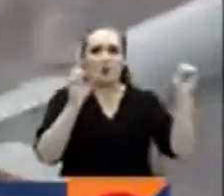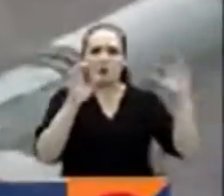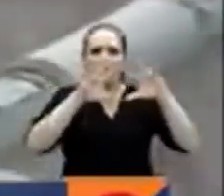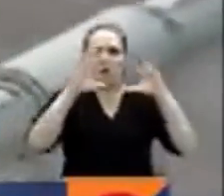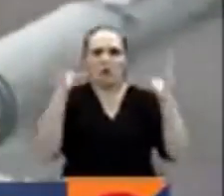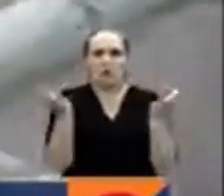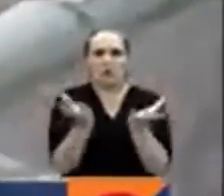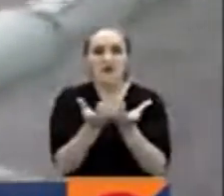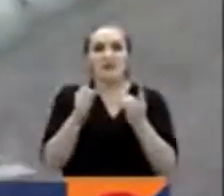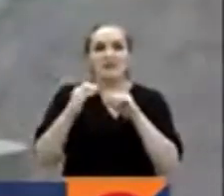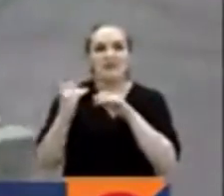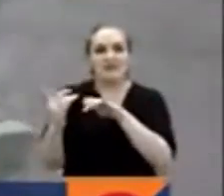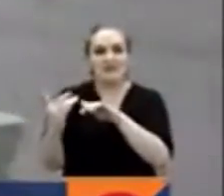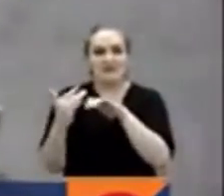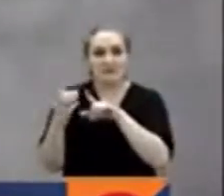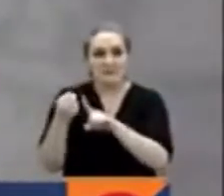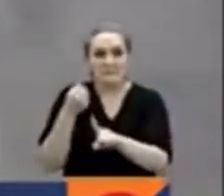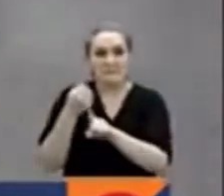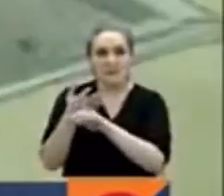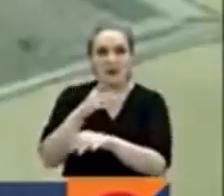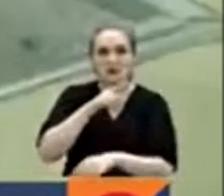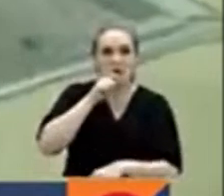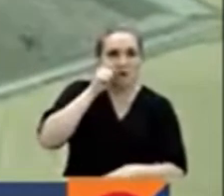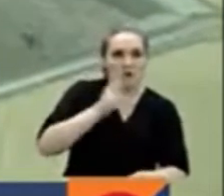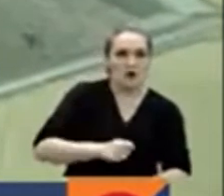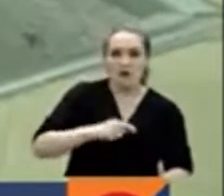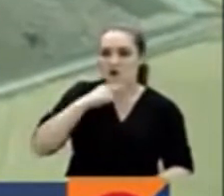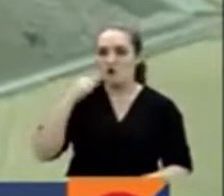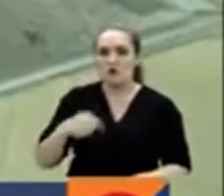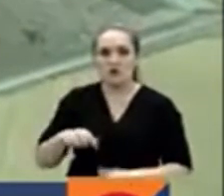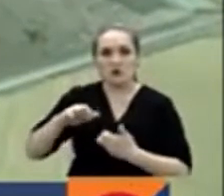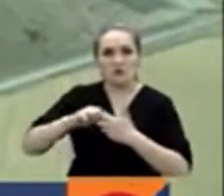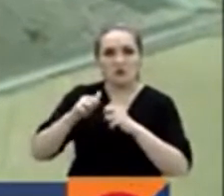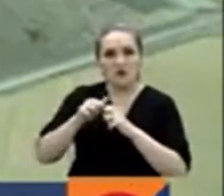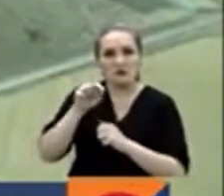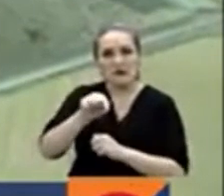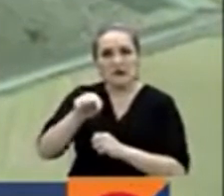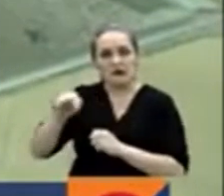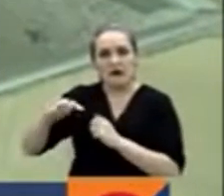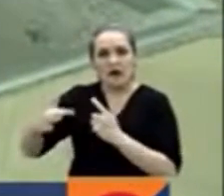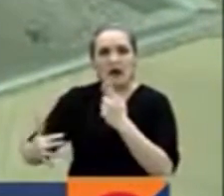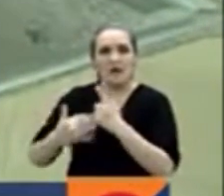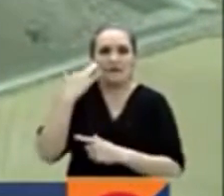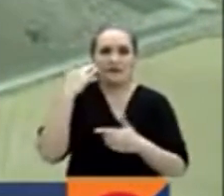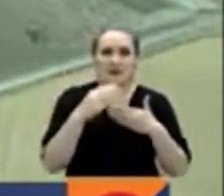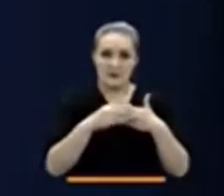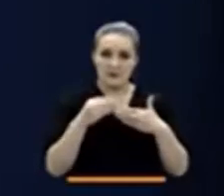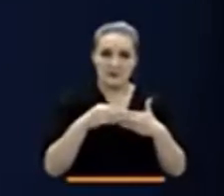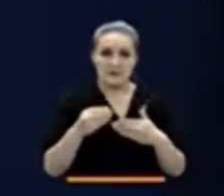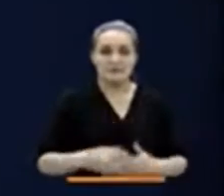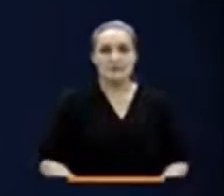negativo del conflicto entre Rusia y Ucrania son algunos de los factores que siguen influyendo en el precio del dólar.